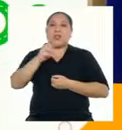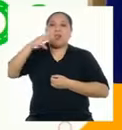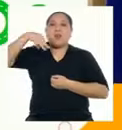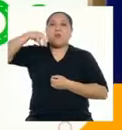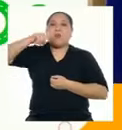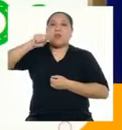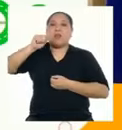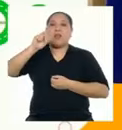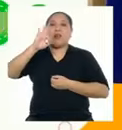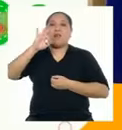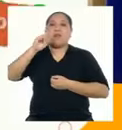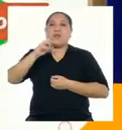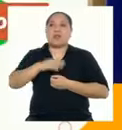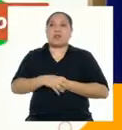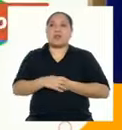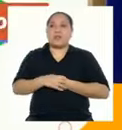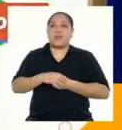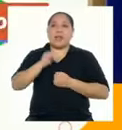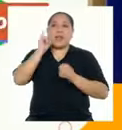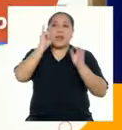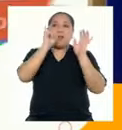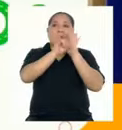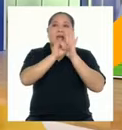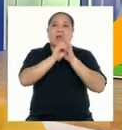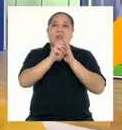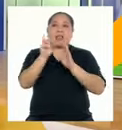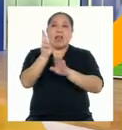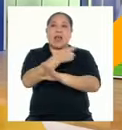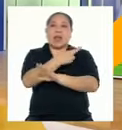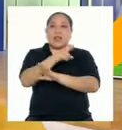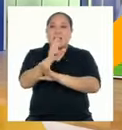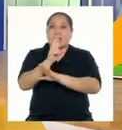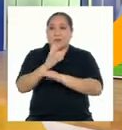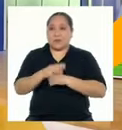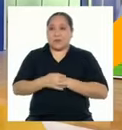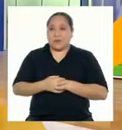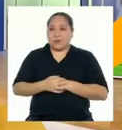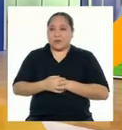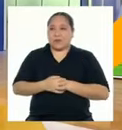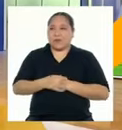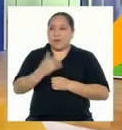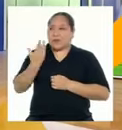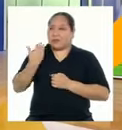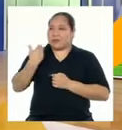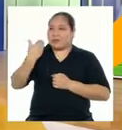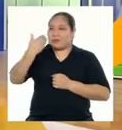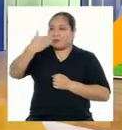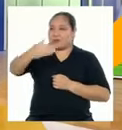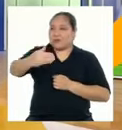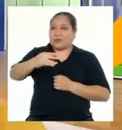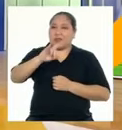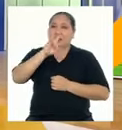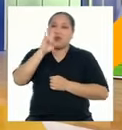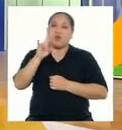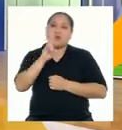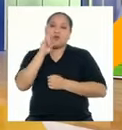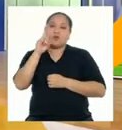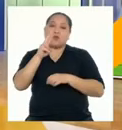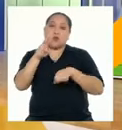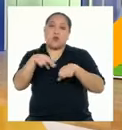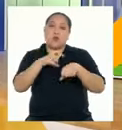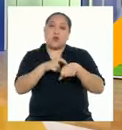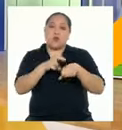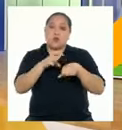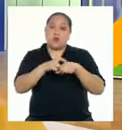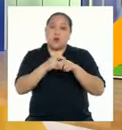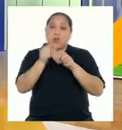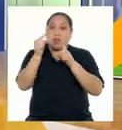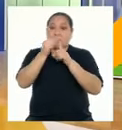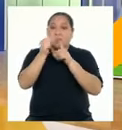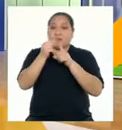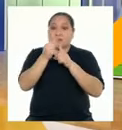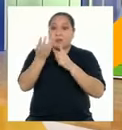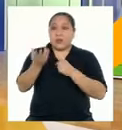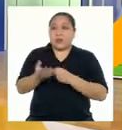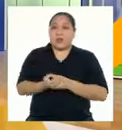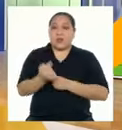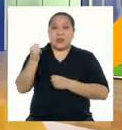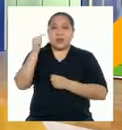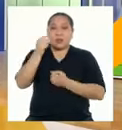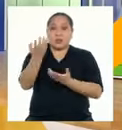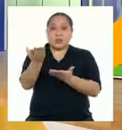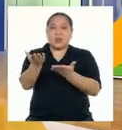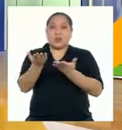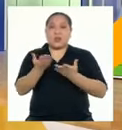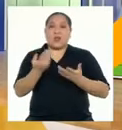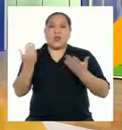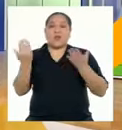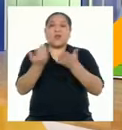metáforas, imágenes Es decir, va más allá de un uso convencional o académico de las palabras Por